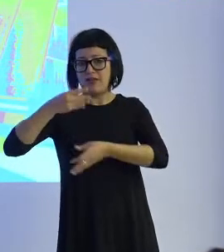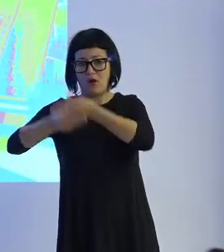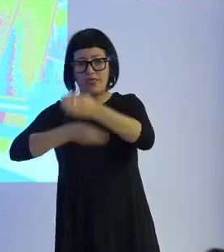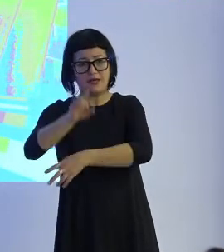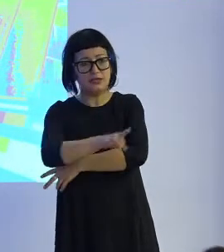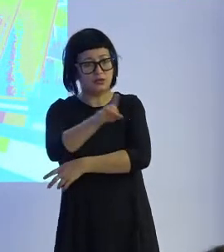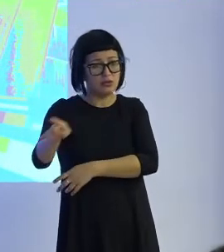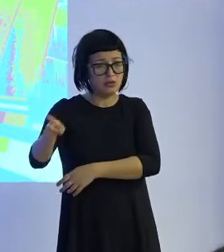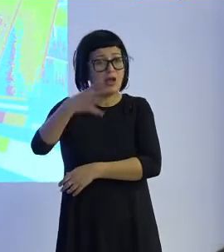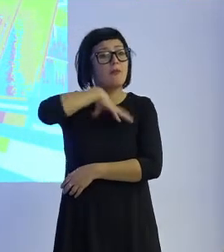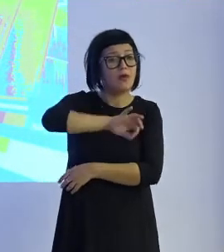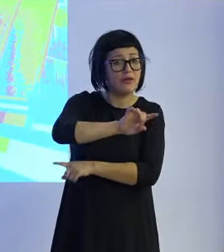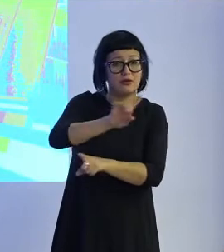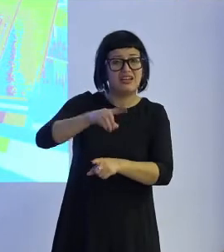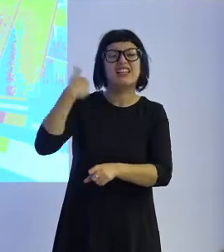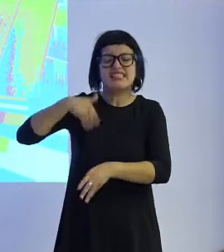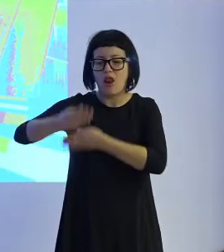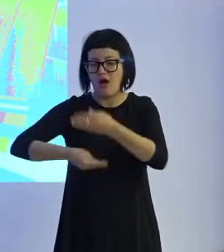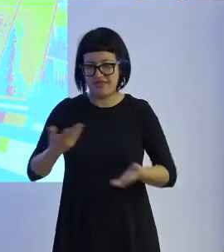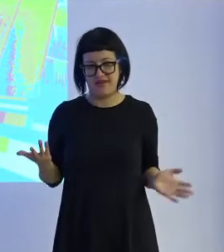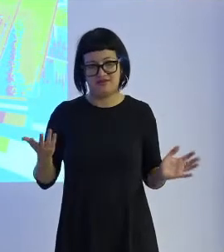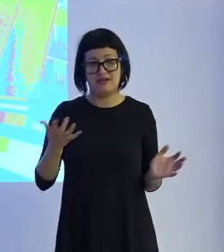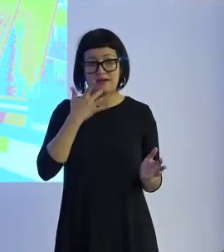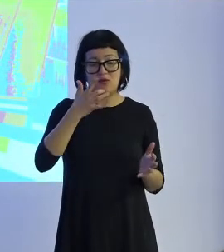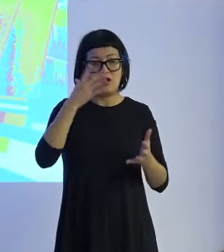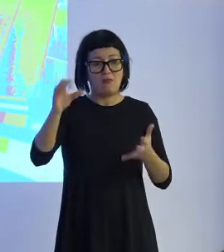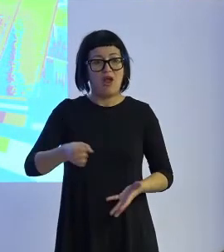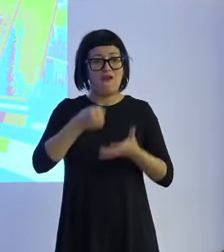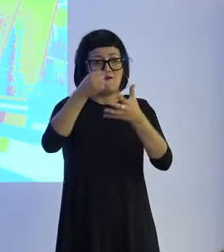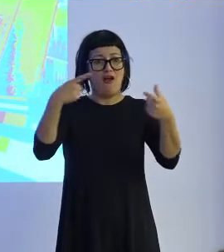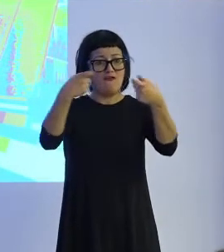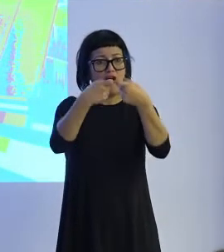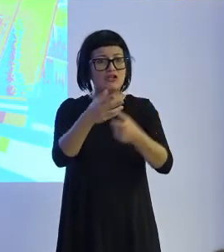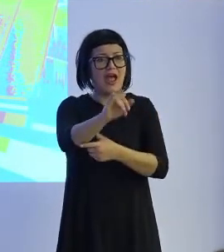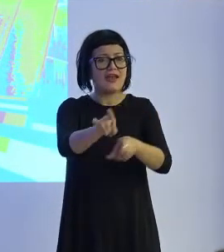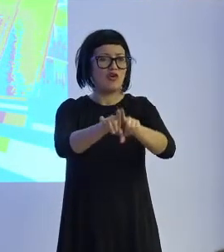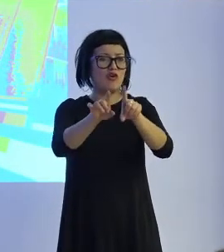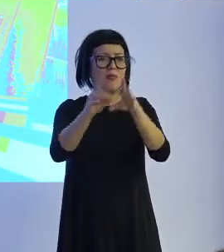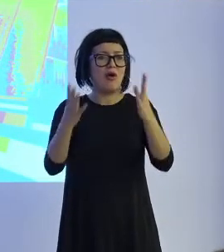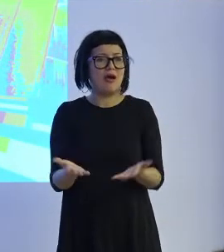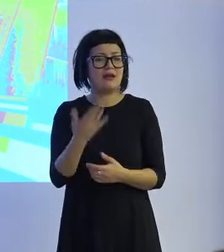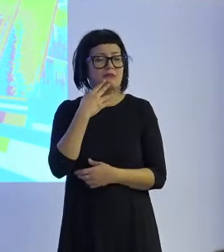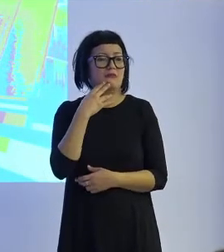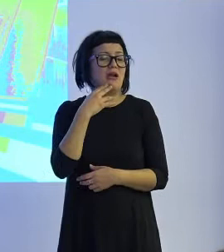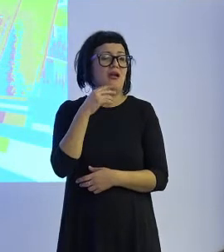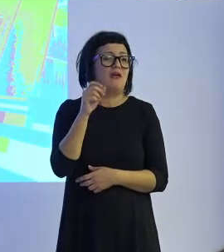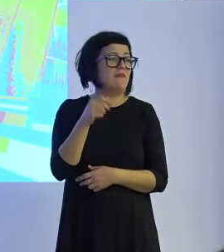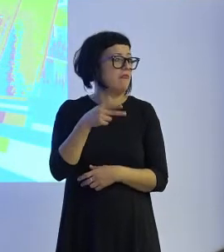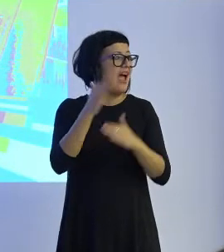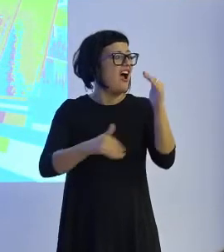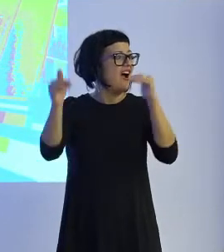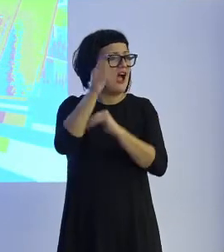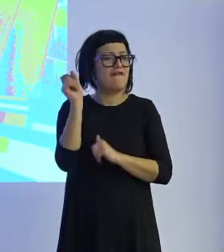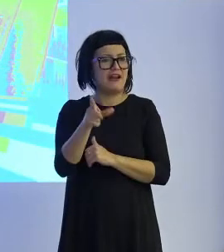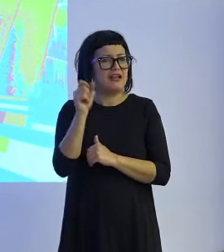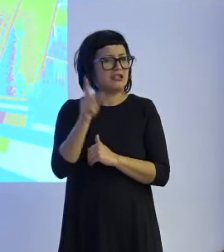es que podrían, es que ya lo hacen. En la bolsa operan lo que se denominan los high frequency trades, que son